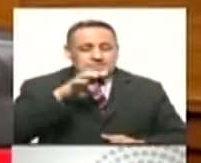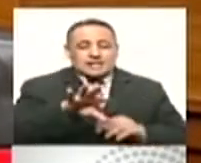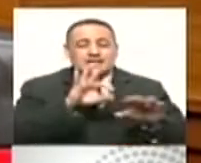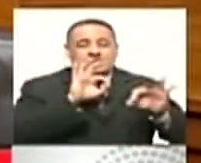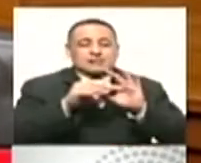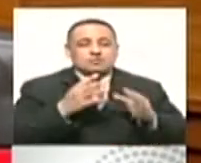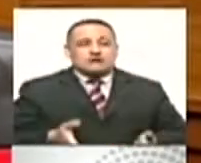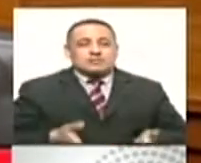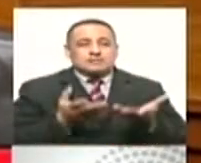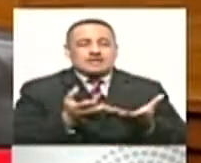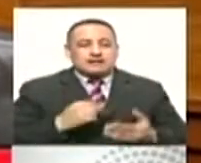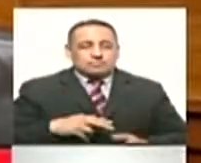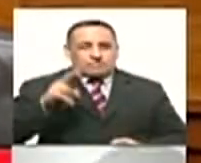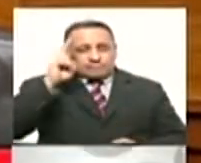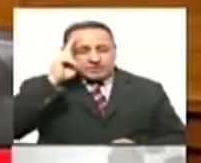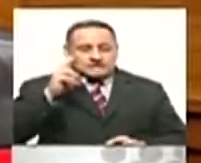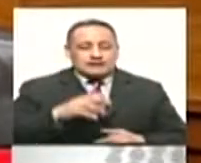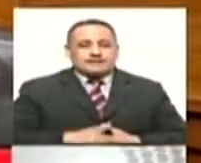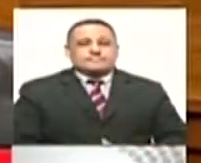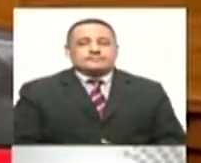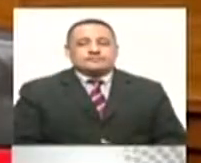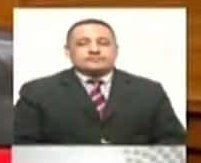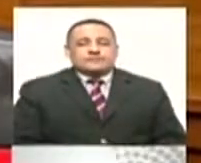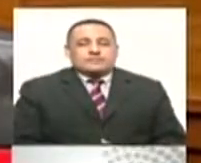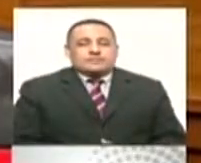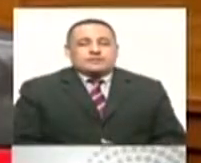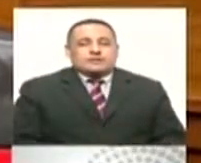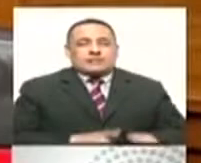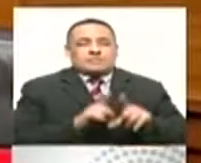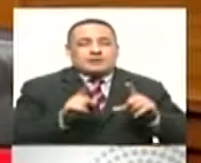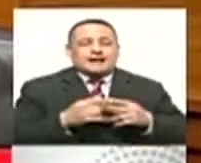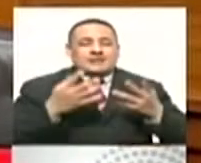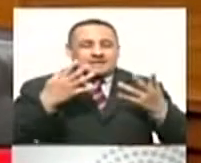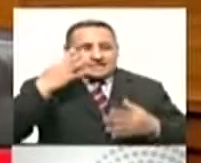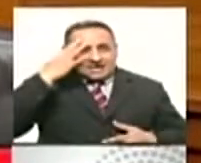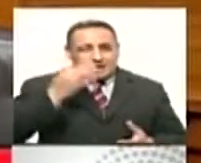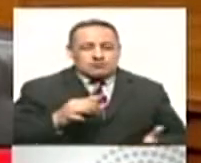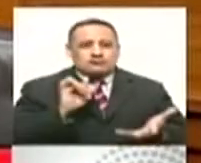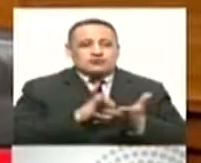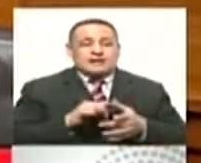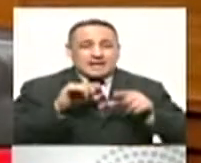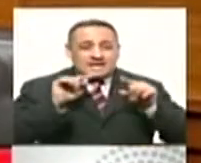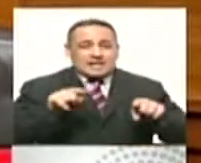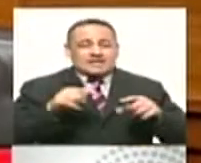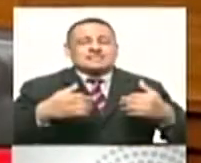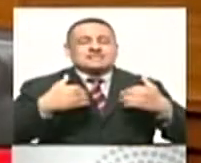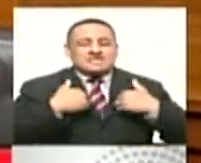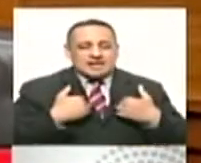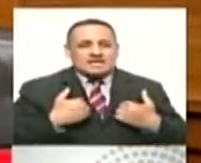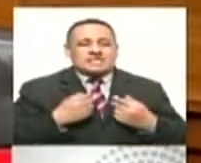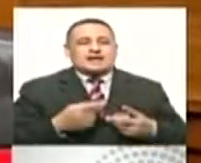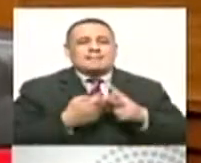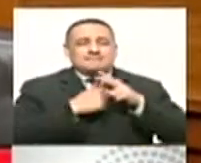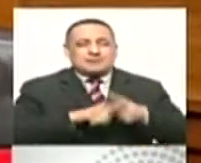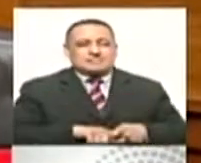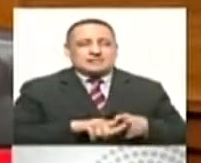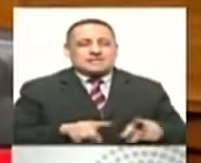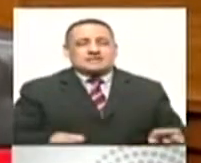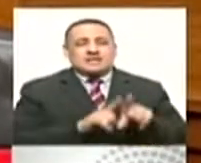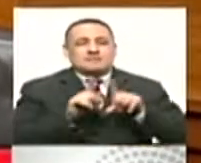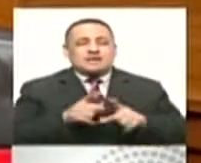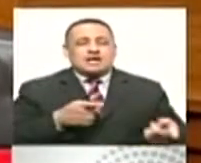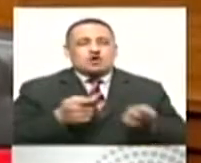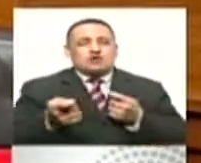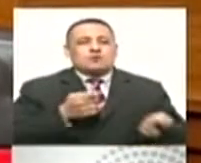relación de confianza que